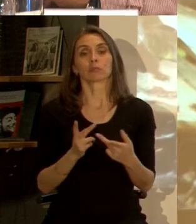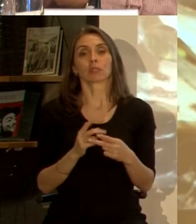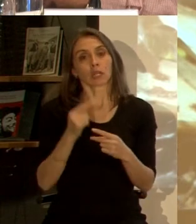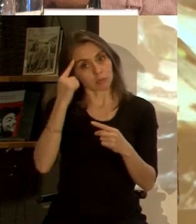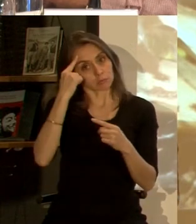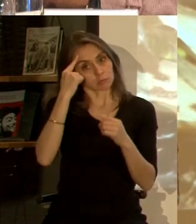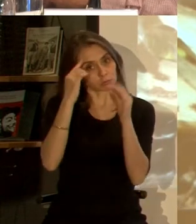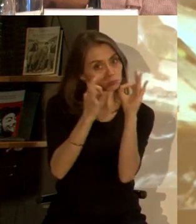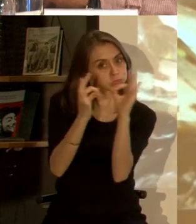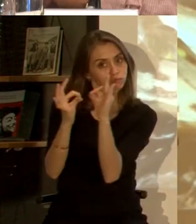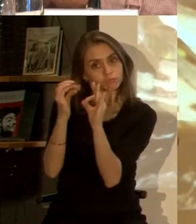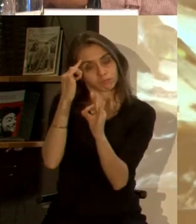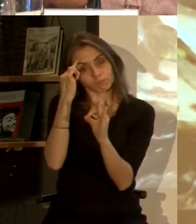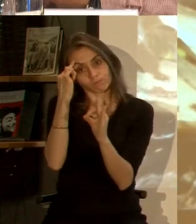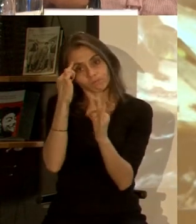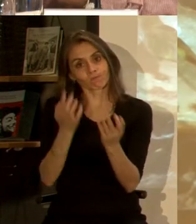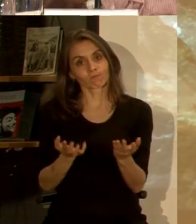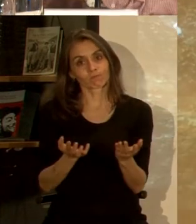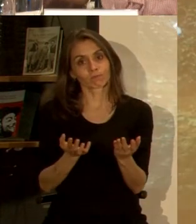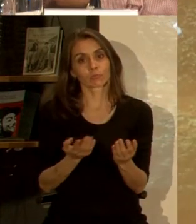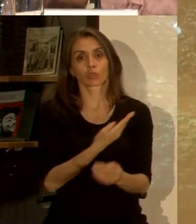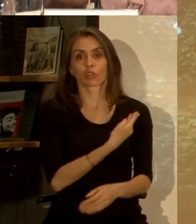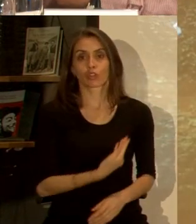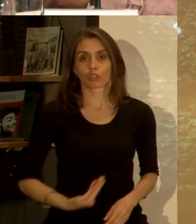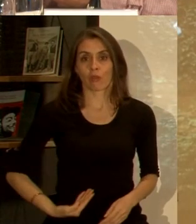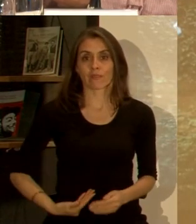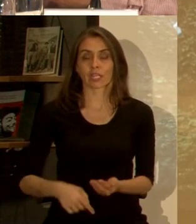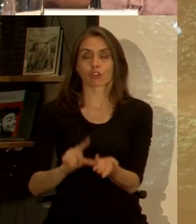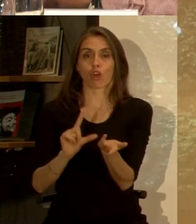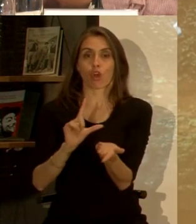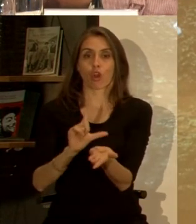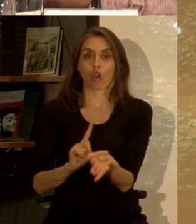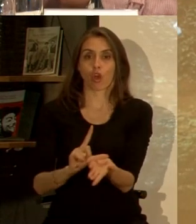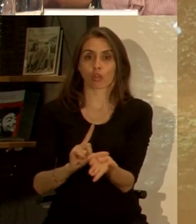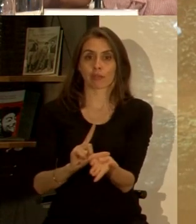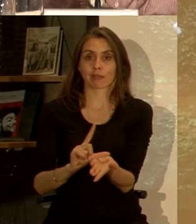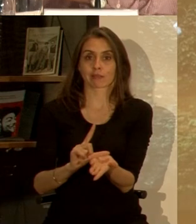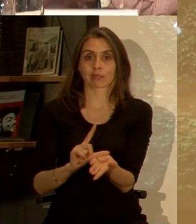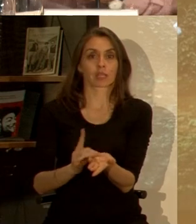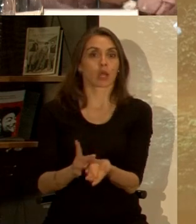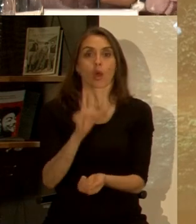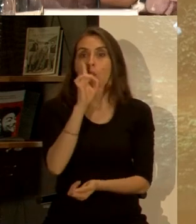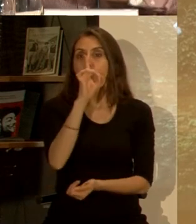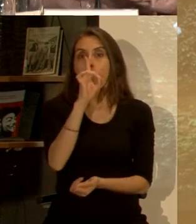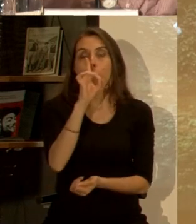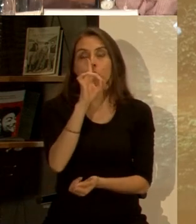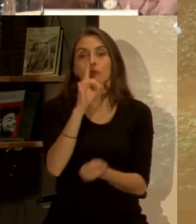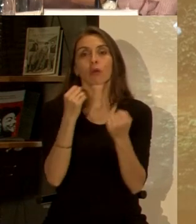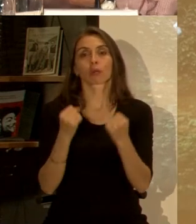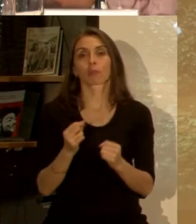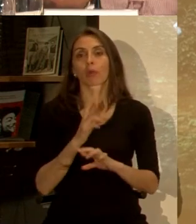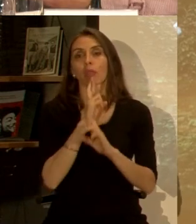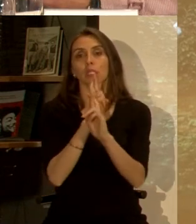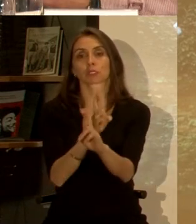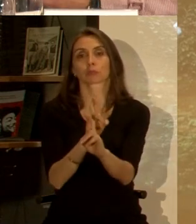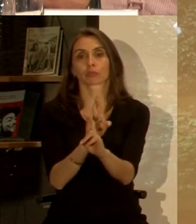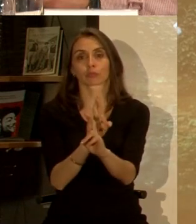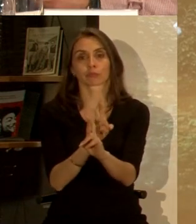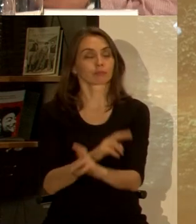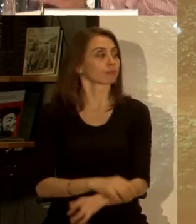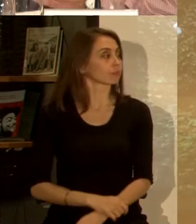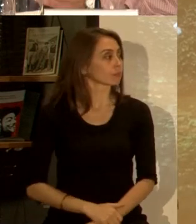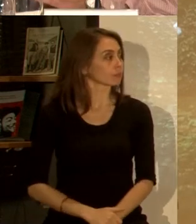racionalidad ¿no? en el sentido de que el gobierno local finalmente es el único que puede dar la respuesta ¿ya?